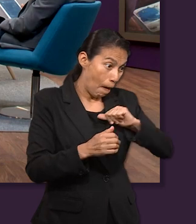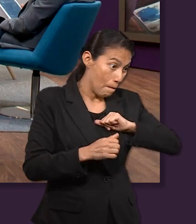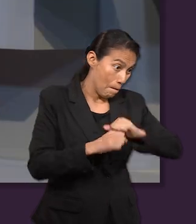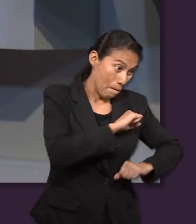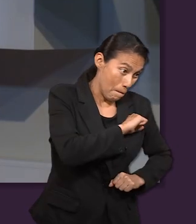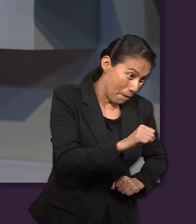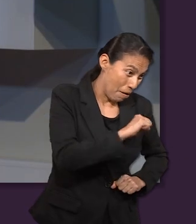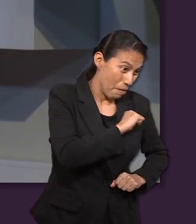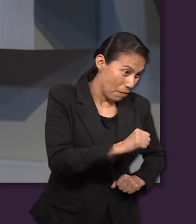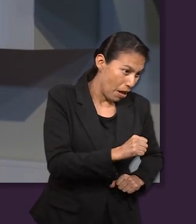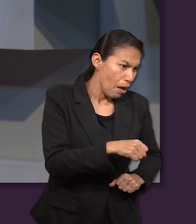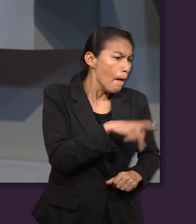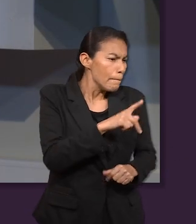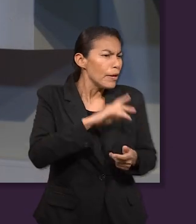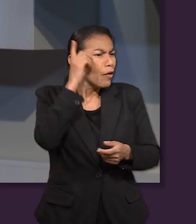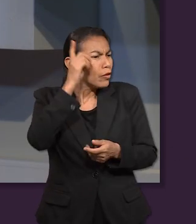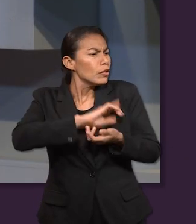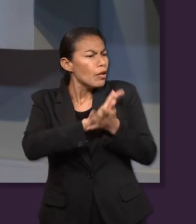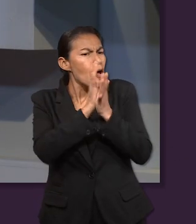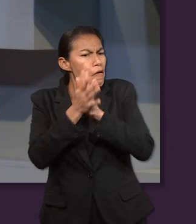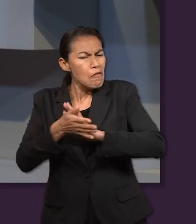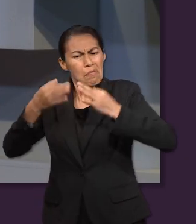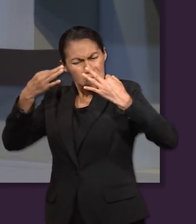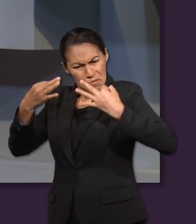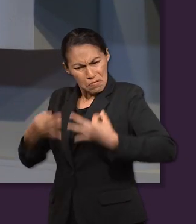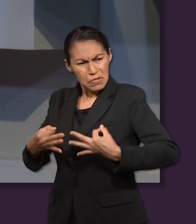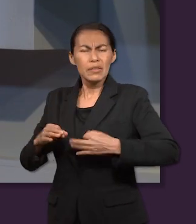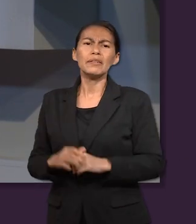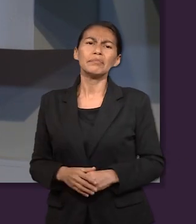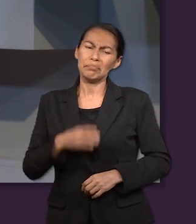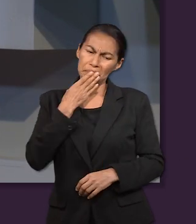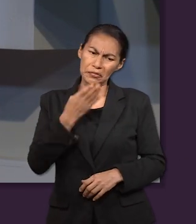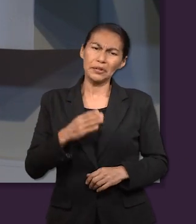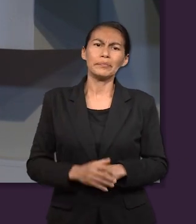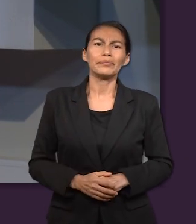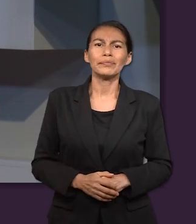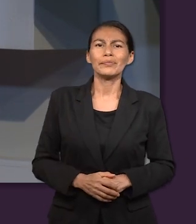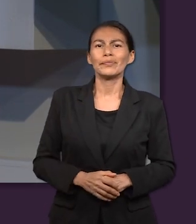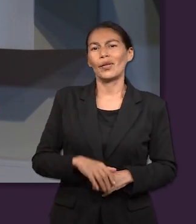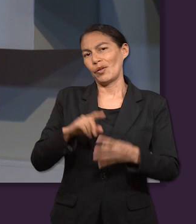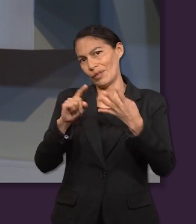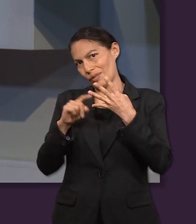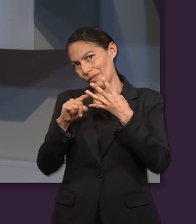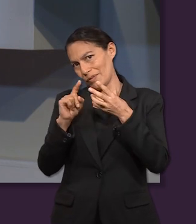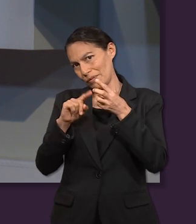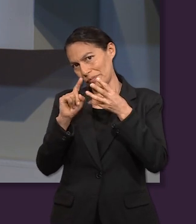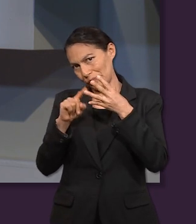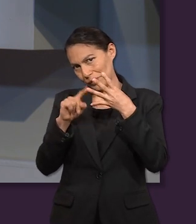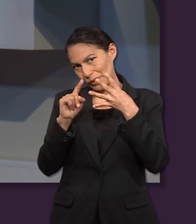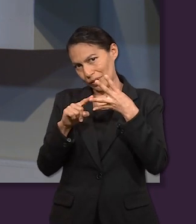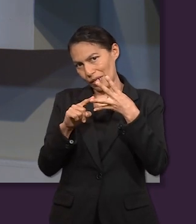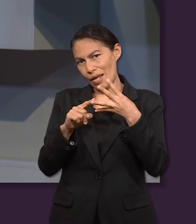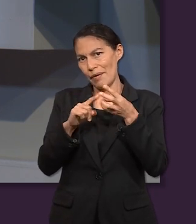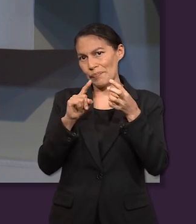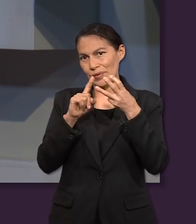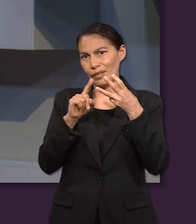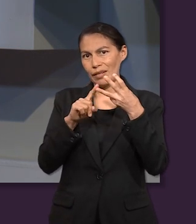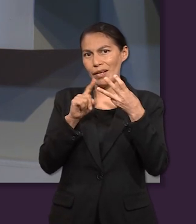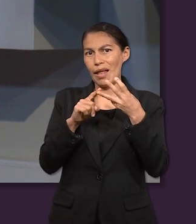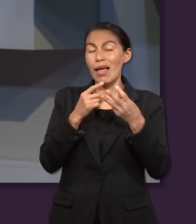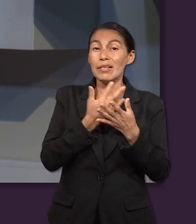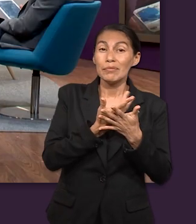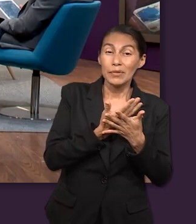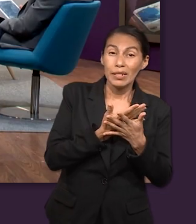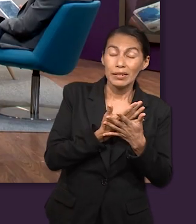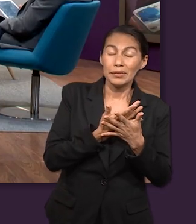Y en este mismo escenario vemos que se encuentra otra esperanza, otra enseñanza. Sí. La cual es, profa.